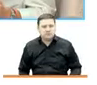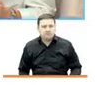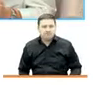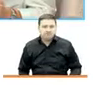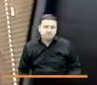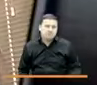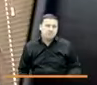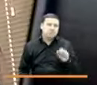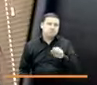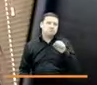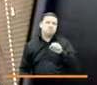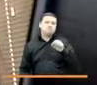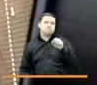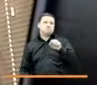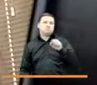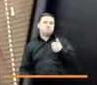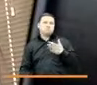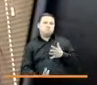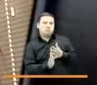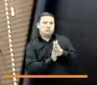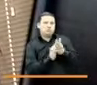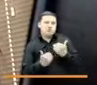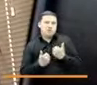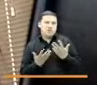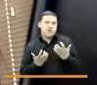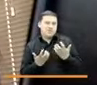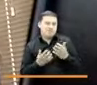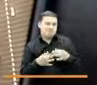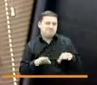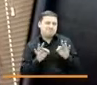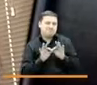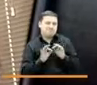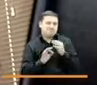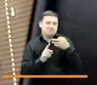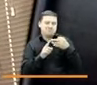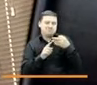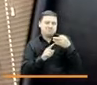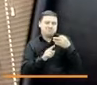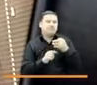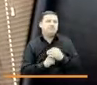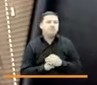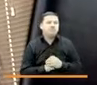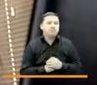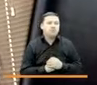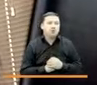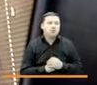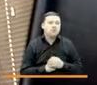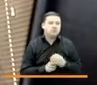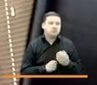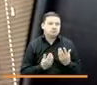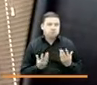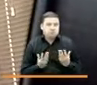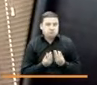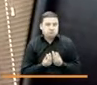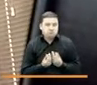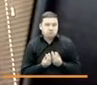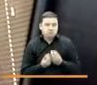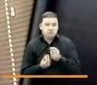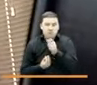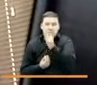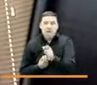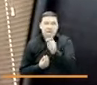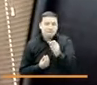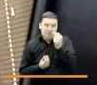Sí, pues, para contarles, yo quisiera resaltar como tres cosas. Lo primero, el equipo y el talento humano,